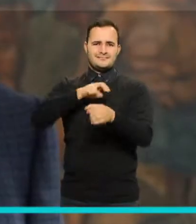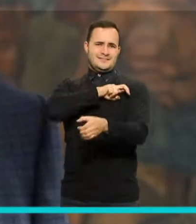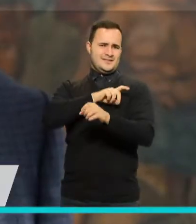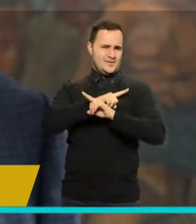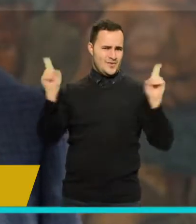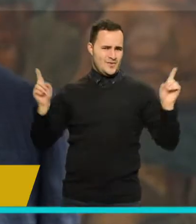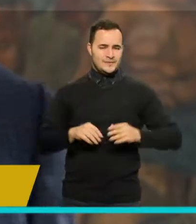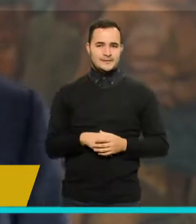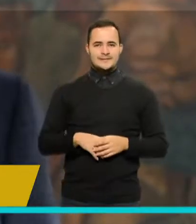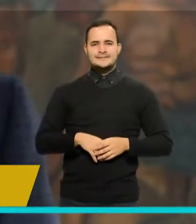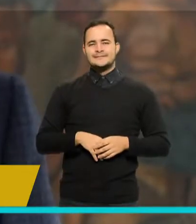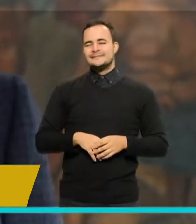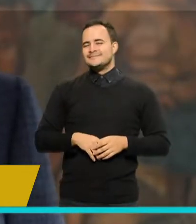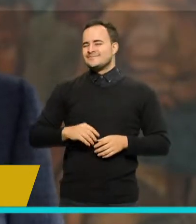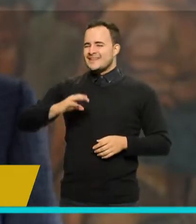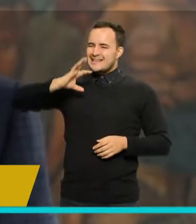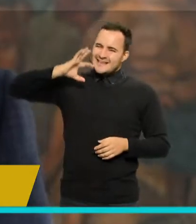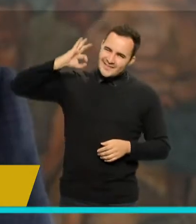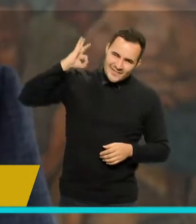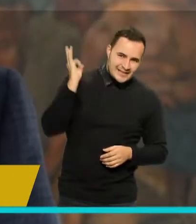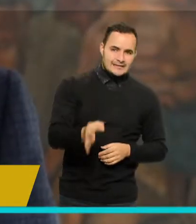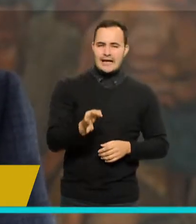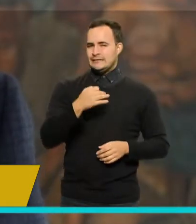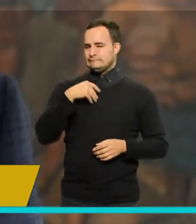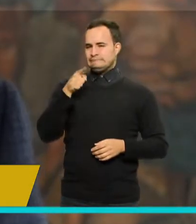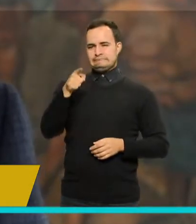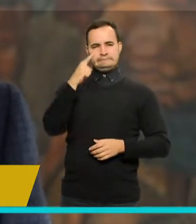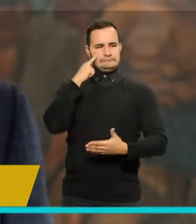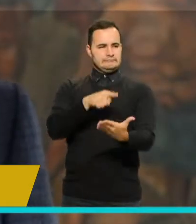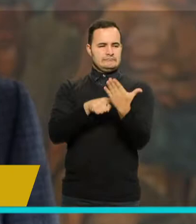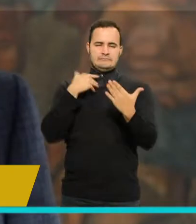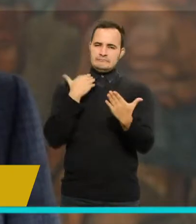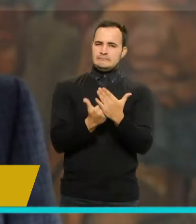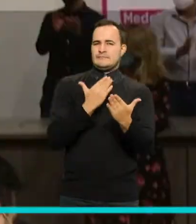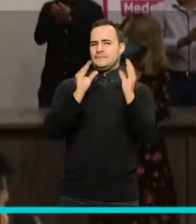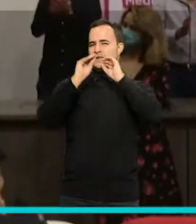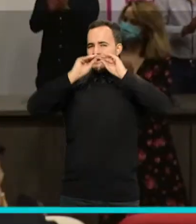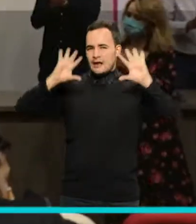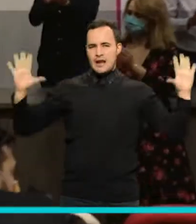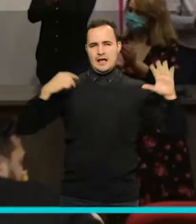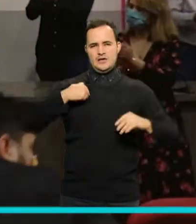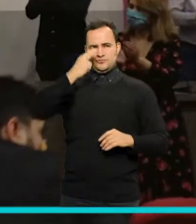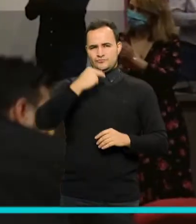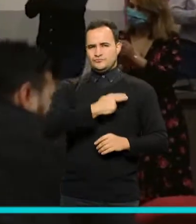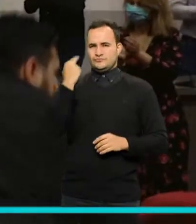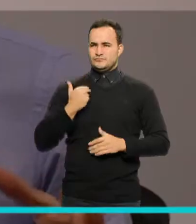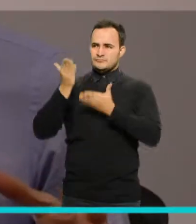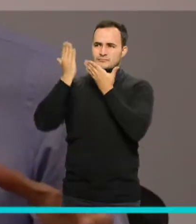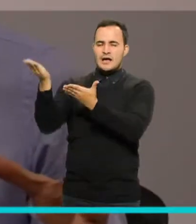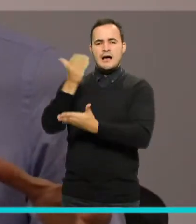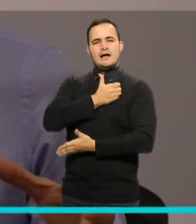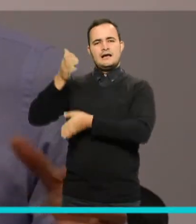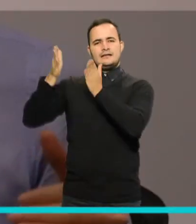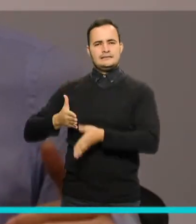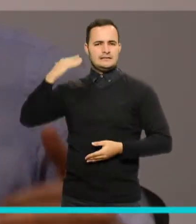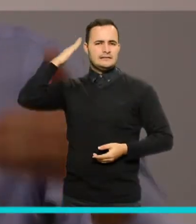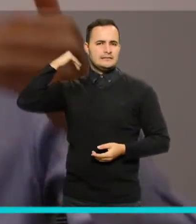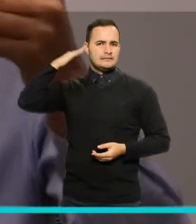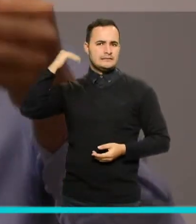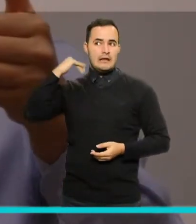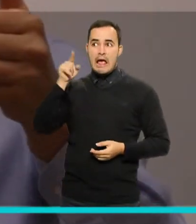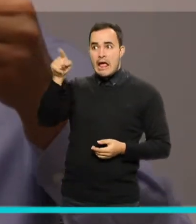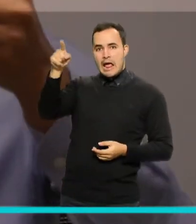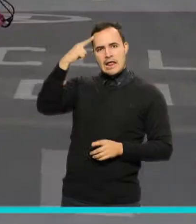Y es sin duda alguna una muestra más del compromiso que tiene nuestro alcalde Daniel